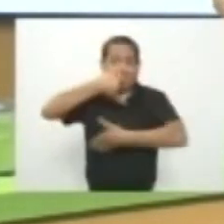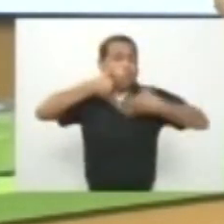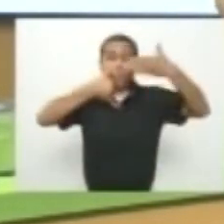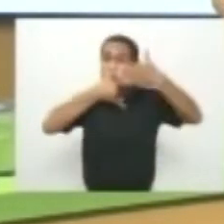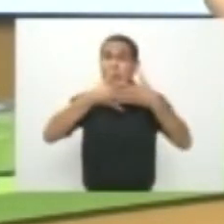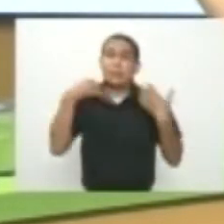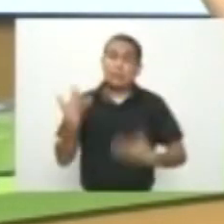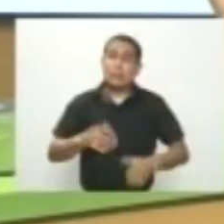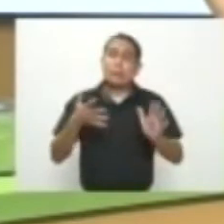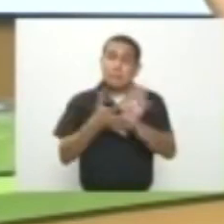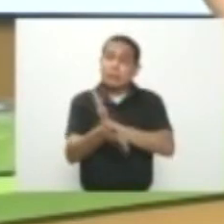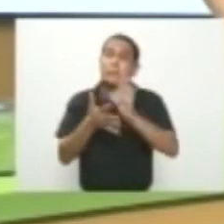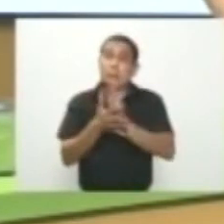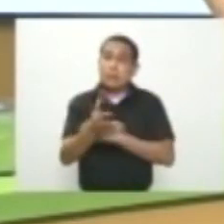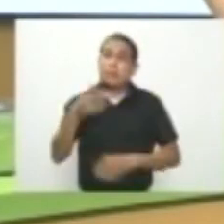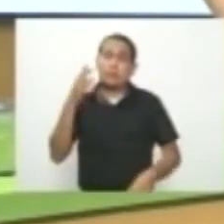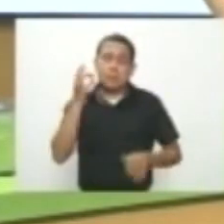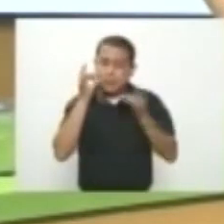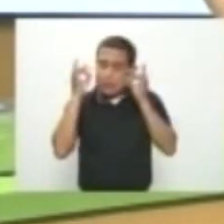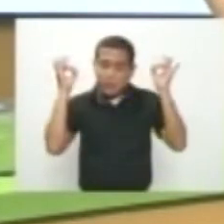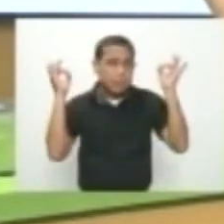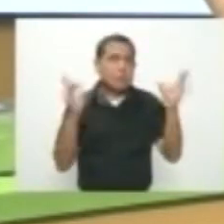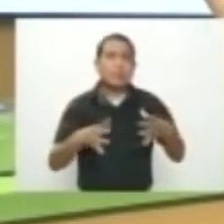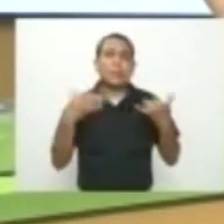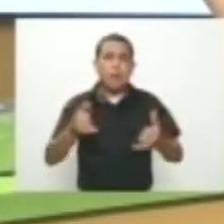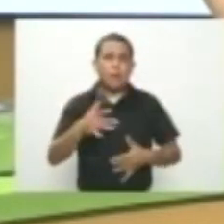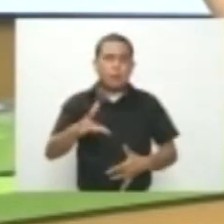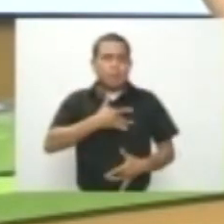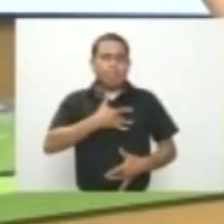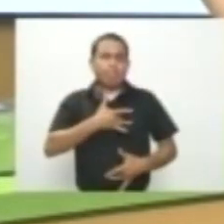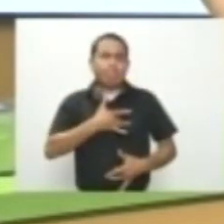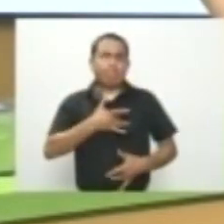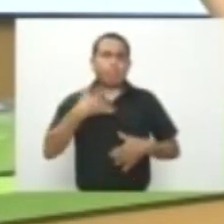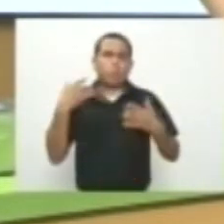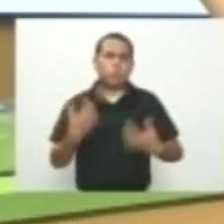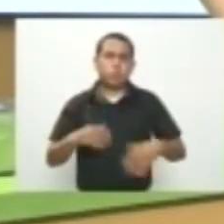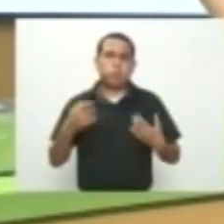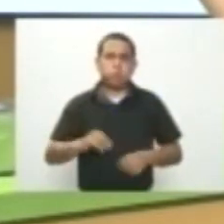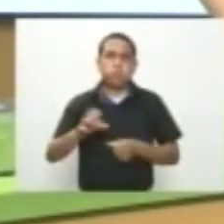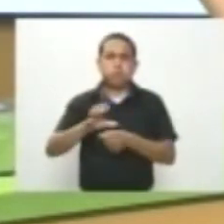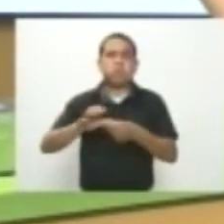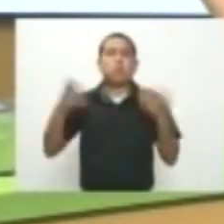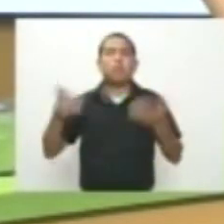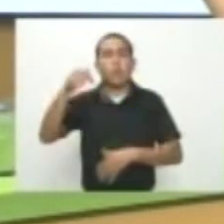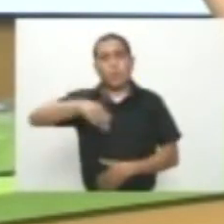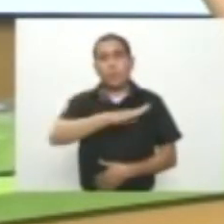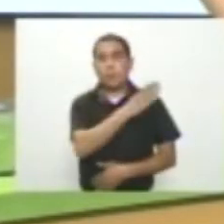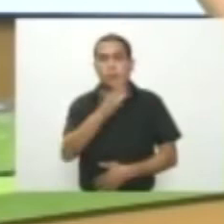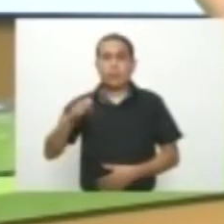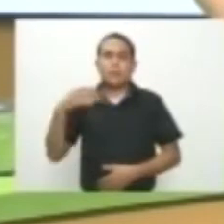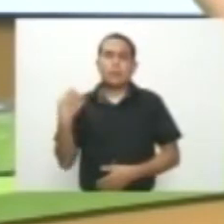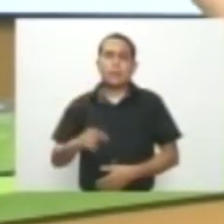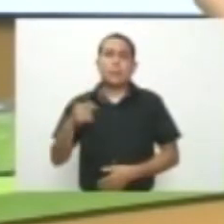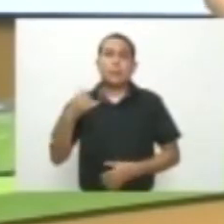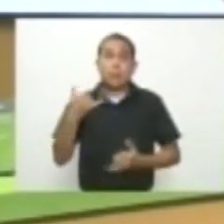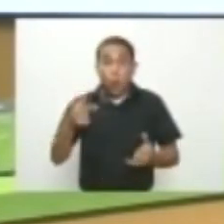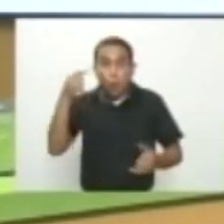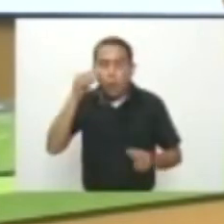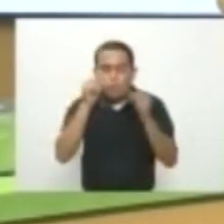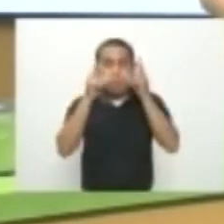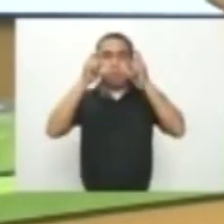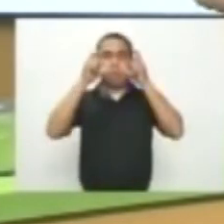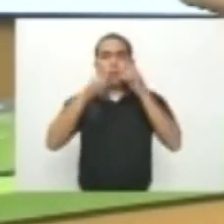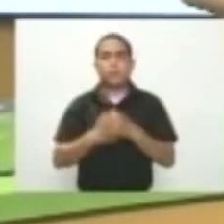Colombiano Es una noticia Además Que lamentamos Y que hoy Tocó a la ciudad De Barranquilla Y con esta lamentable Noticia Nos despertamos